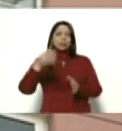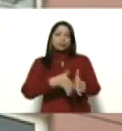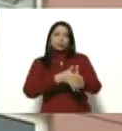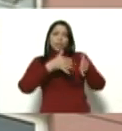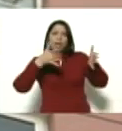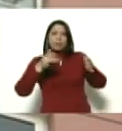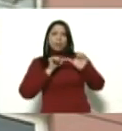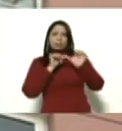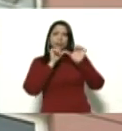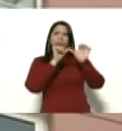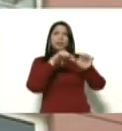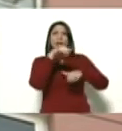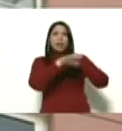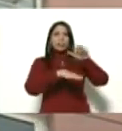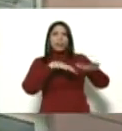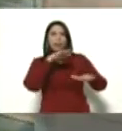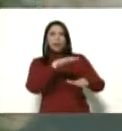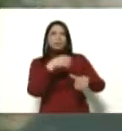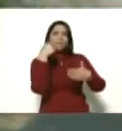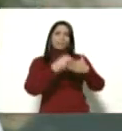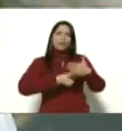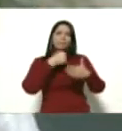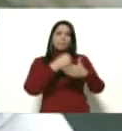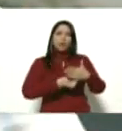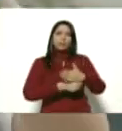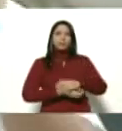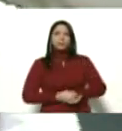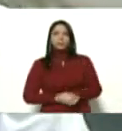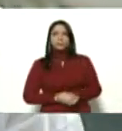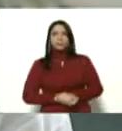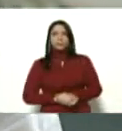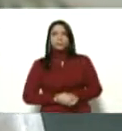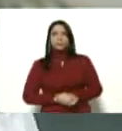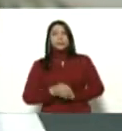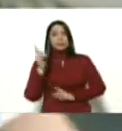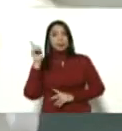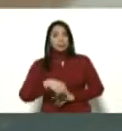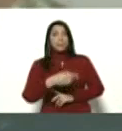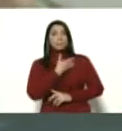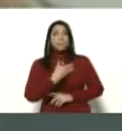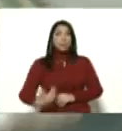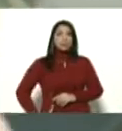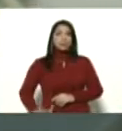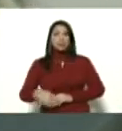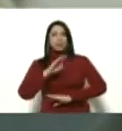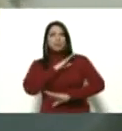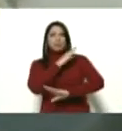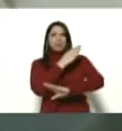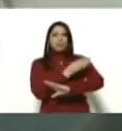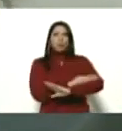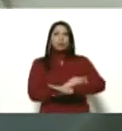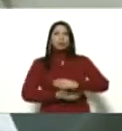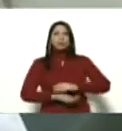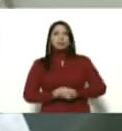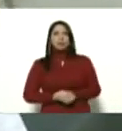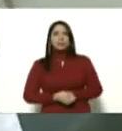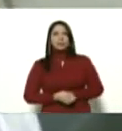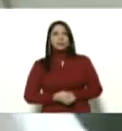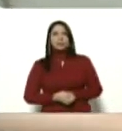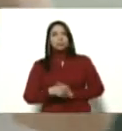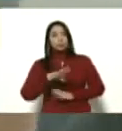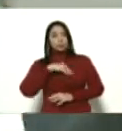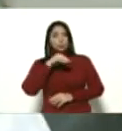para seguir adelante para dar la lucha para dar la batalla cuente usted presidente con la fuerza elemental con la fuerza